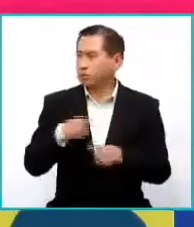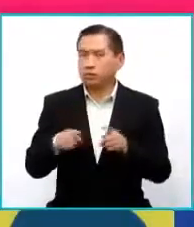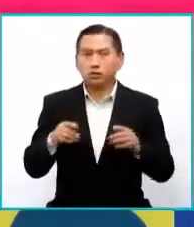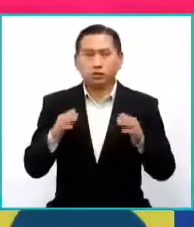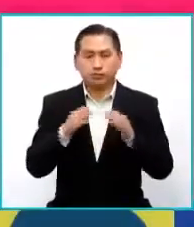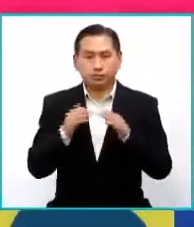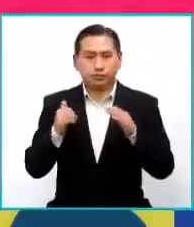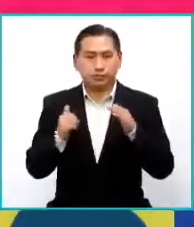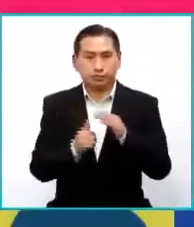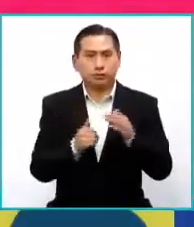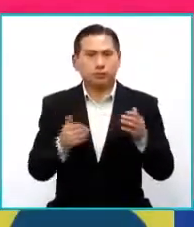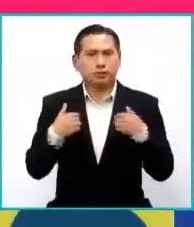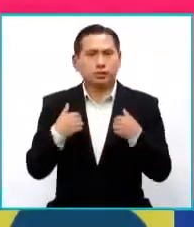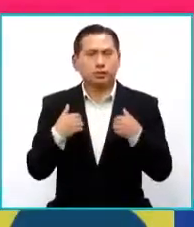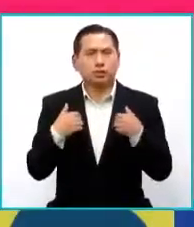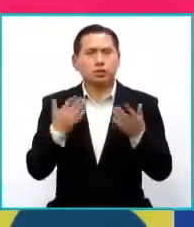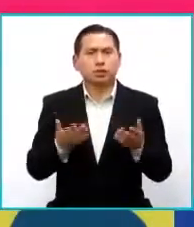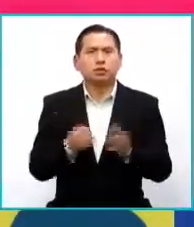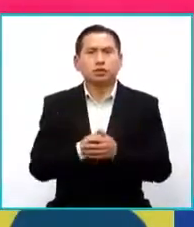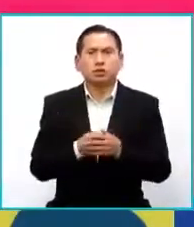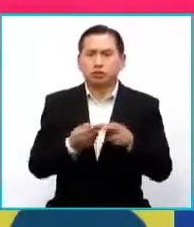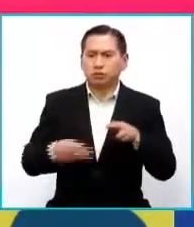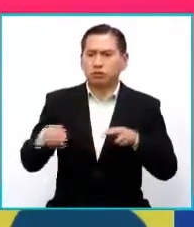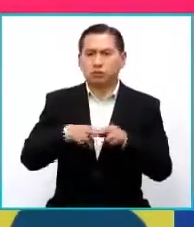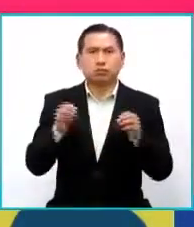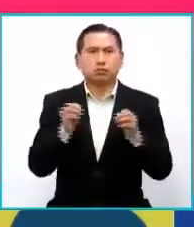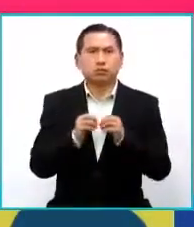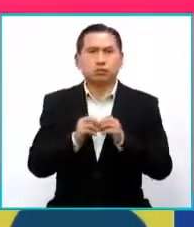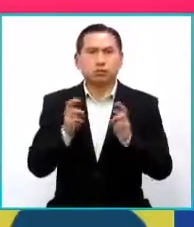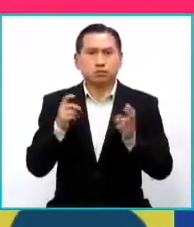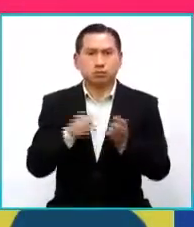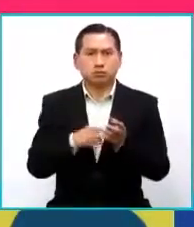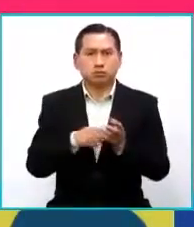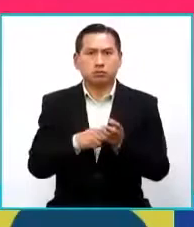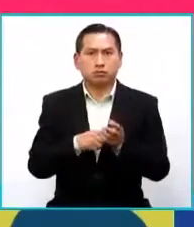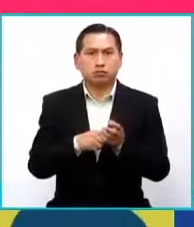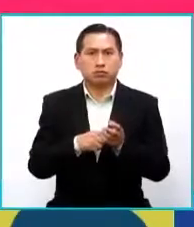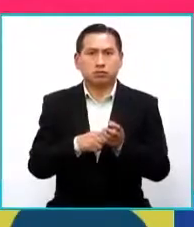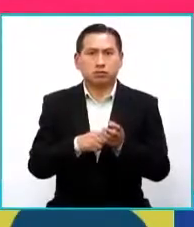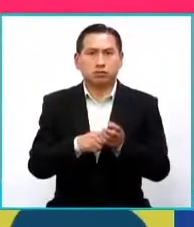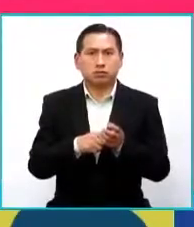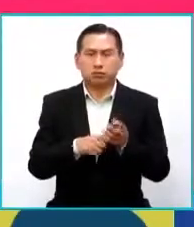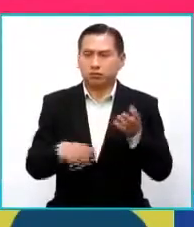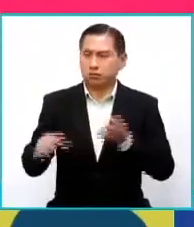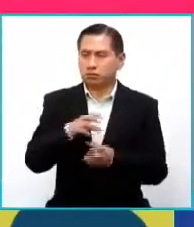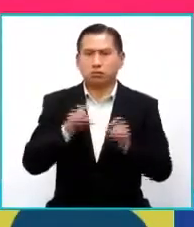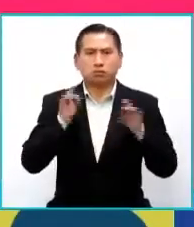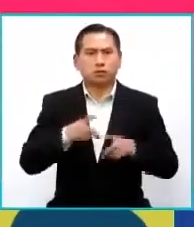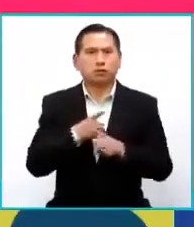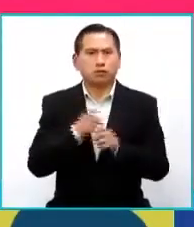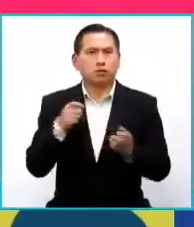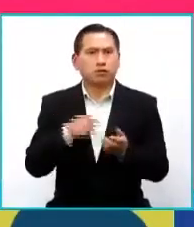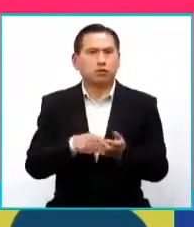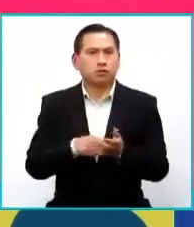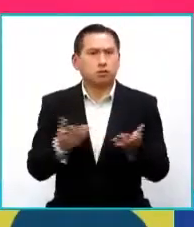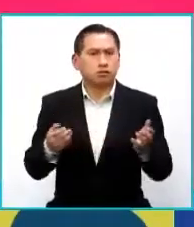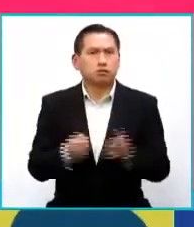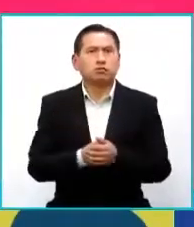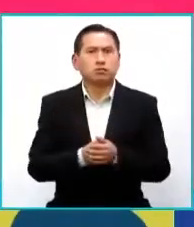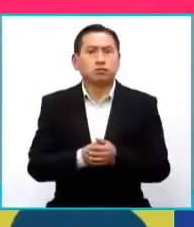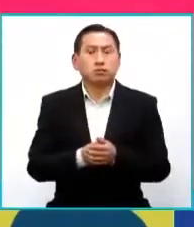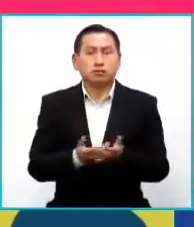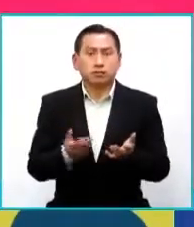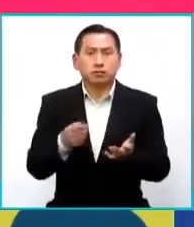cuarentena se ha aumentado estrepitosamente, horrorosamente, ¿no? Entonces